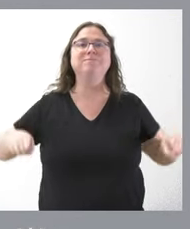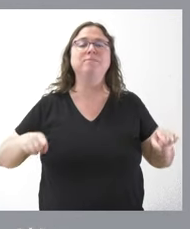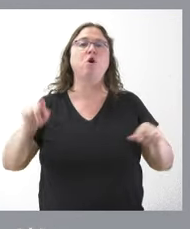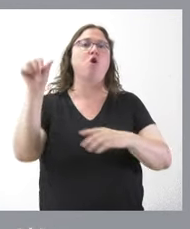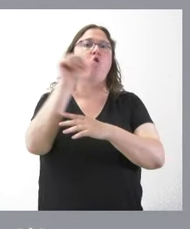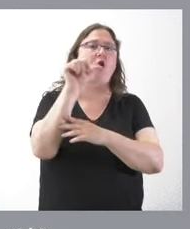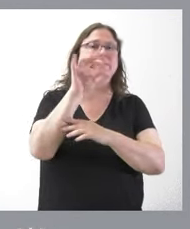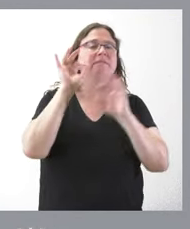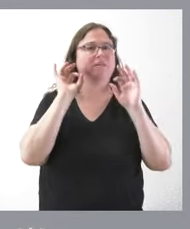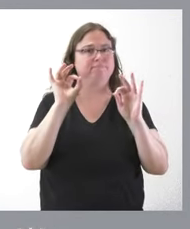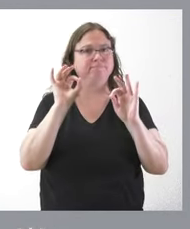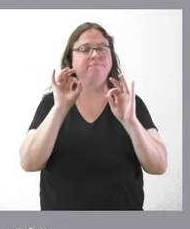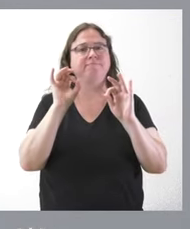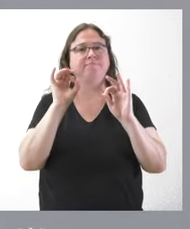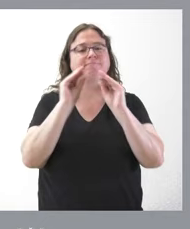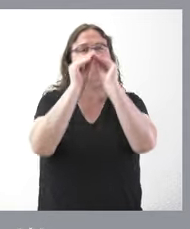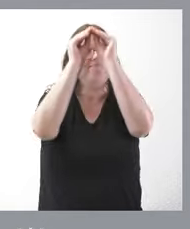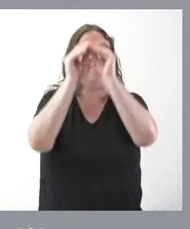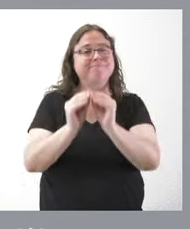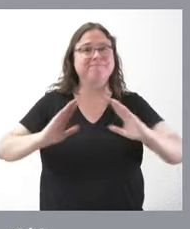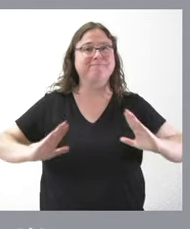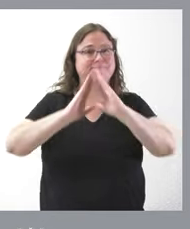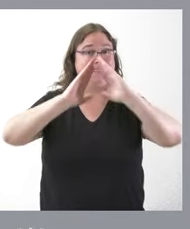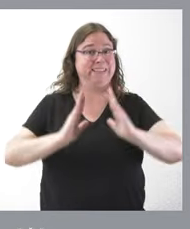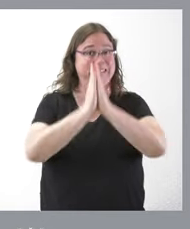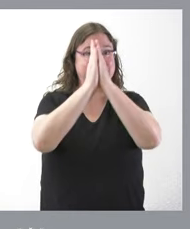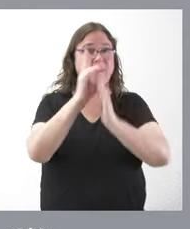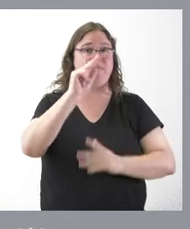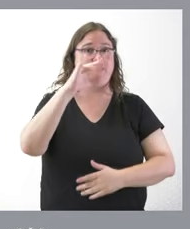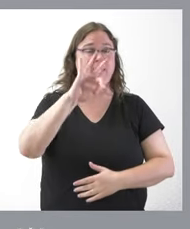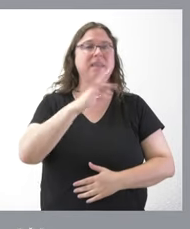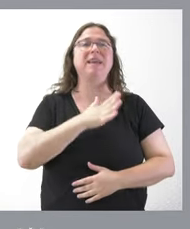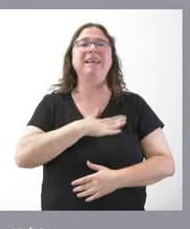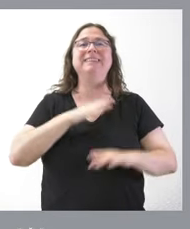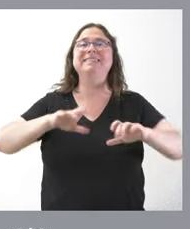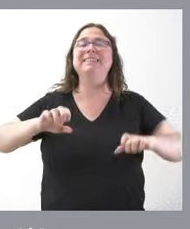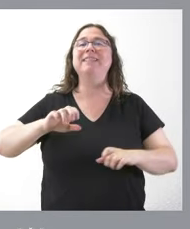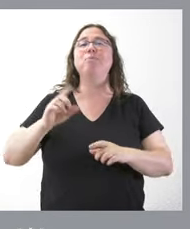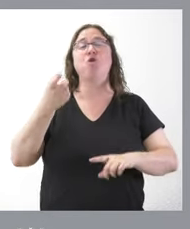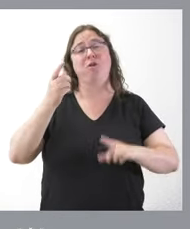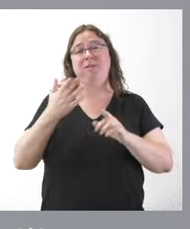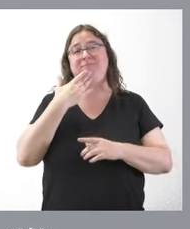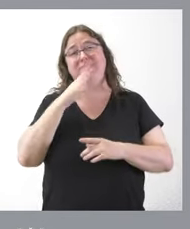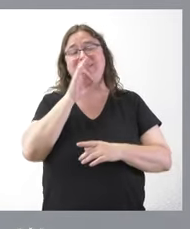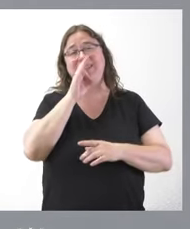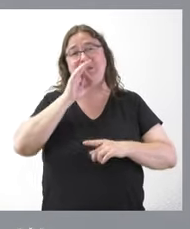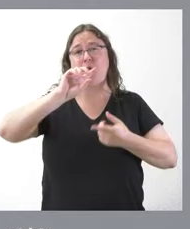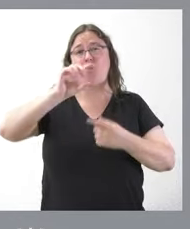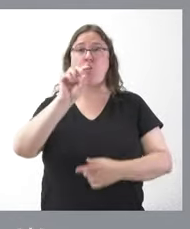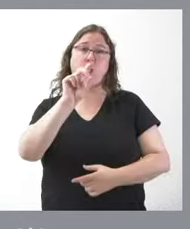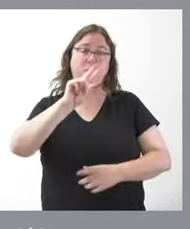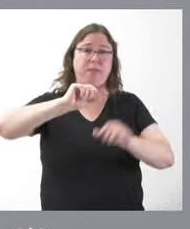de esta basílica, que esta basílica de San Vicente de Ávila es el templo románico de mayor tamaño e importancia de toda la ciudad.